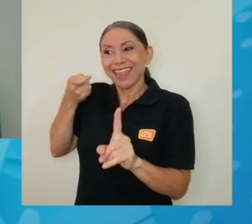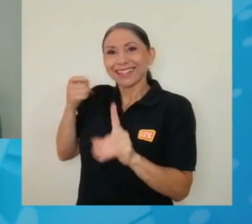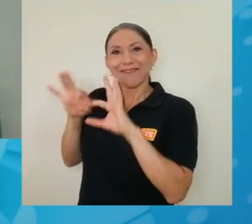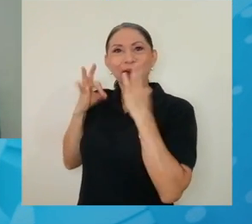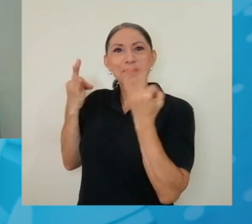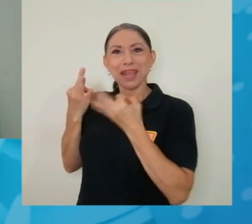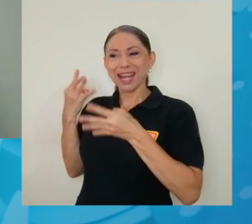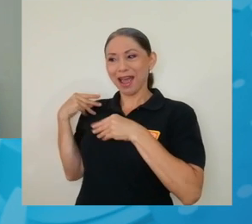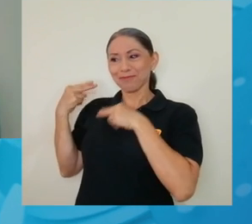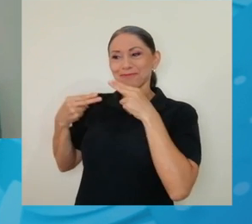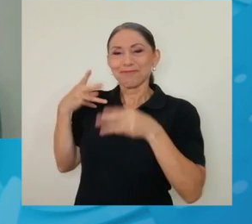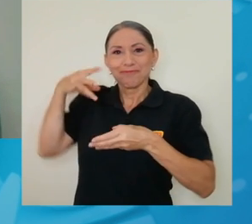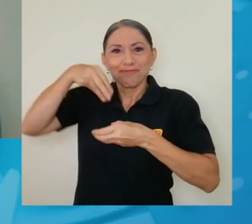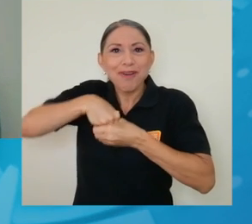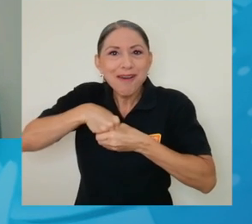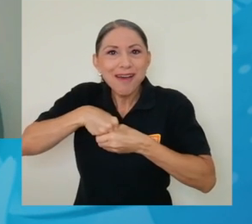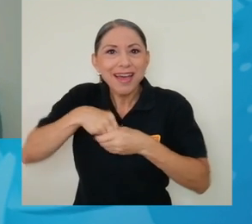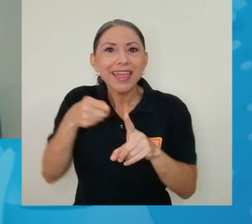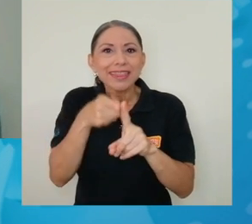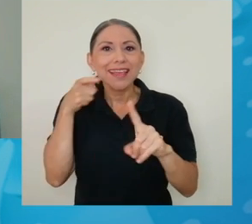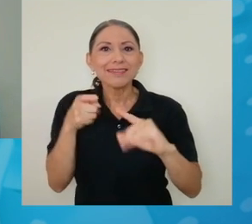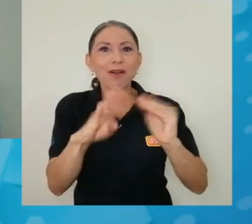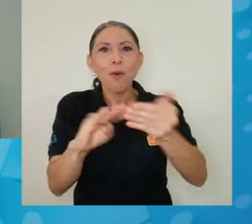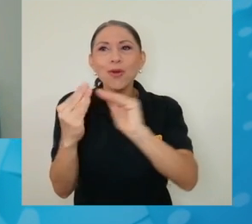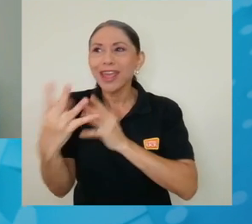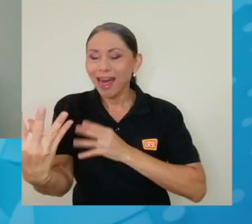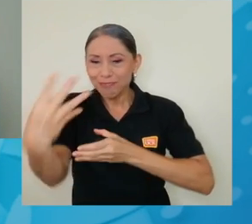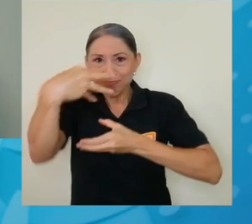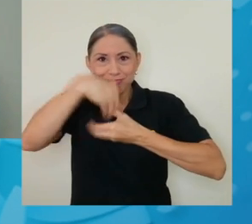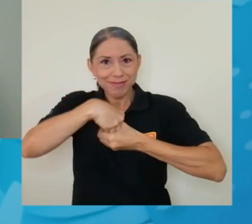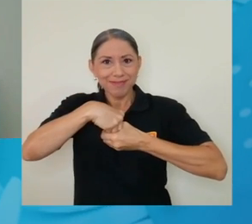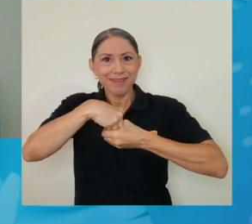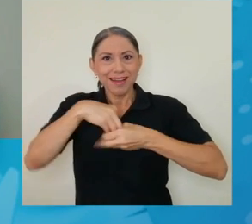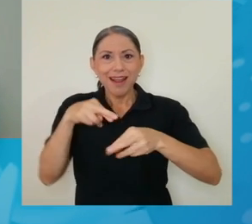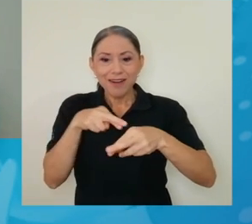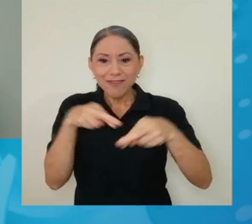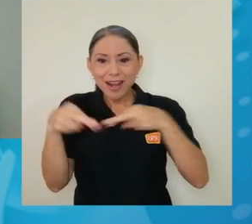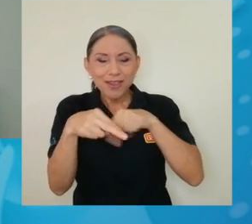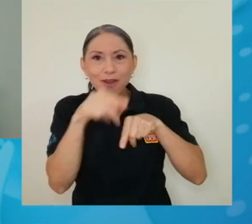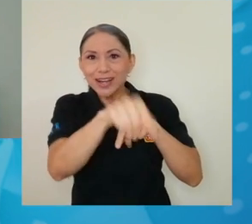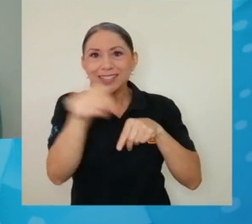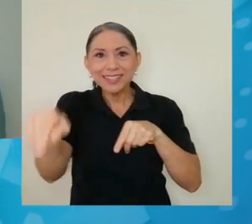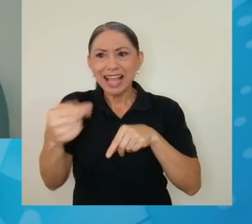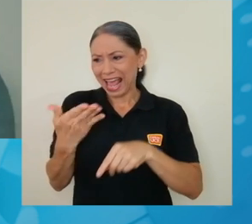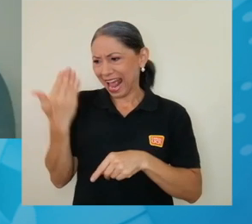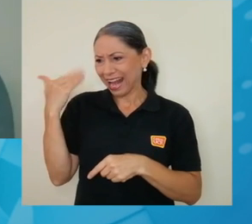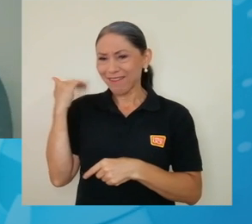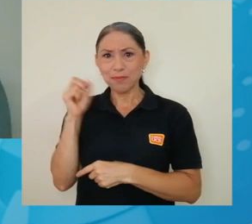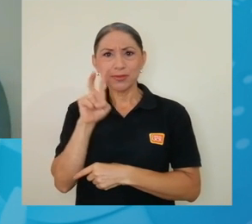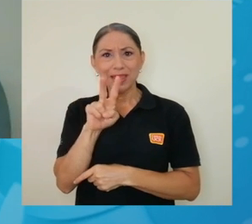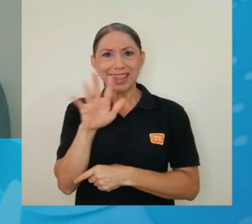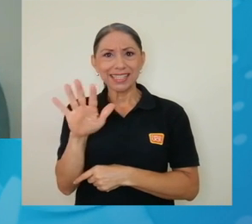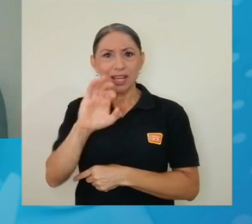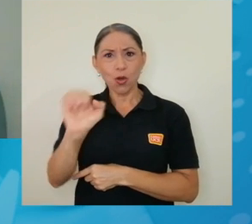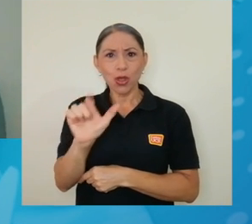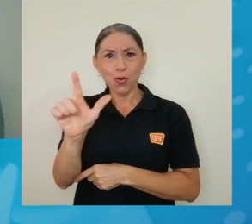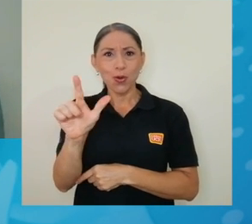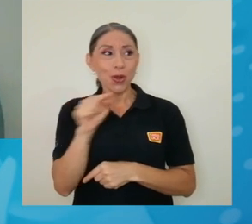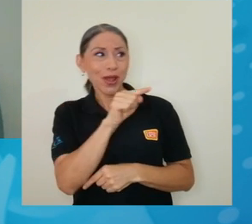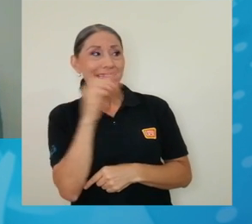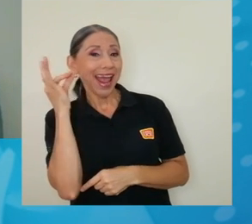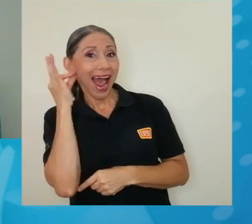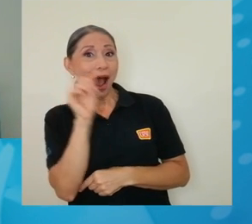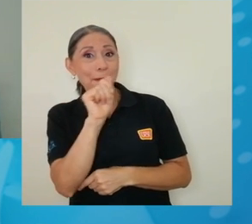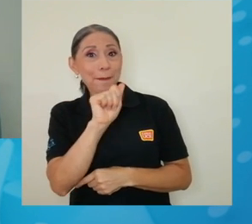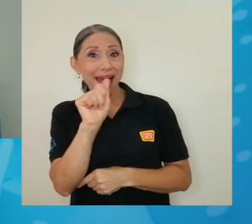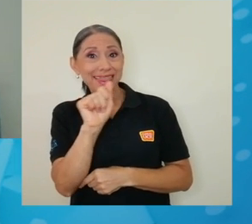de nuestras familias, que vienen de nuestras comunidades, de nuestras regiones. Acabamos de pasar el 25 de julio